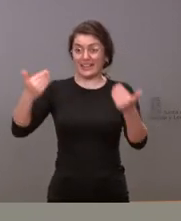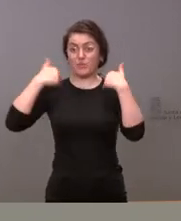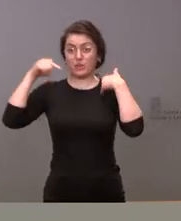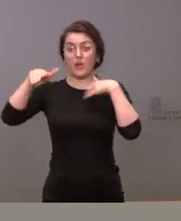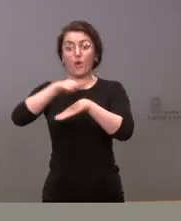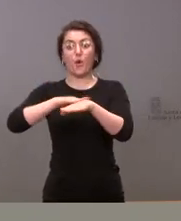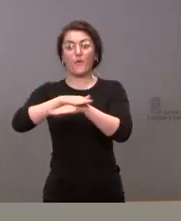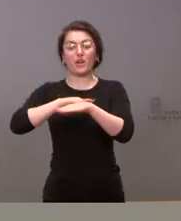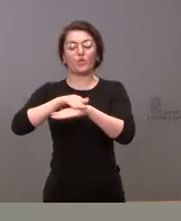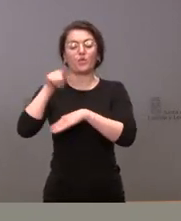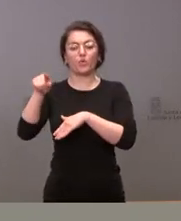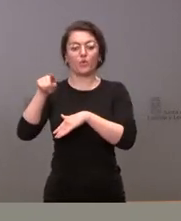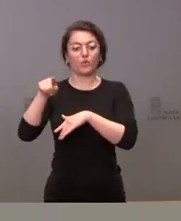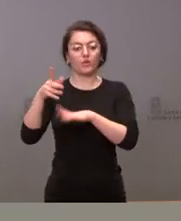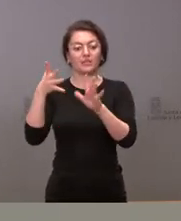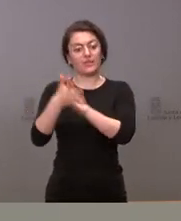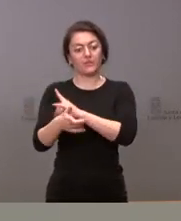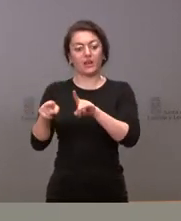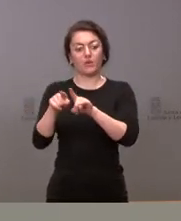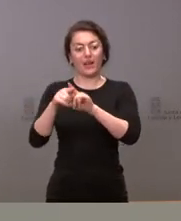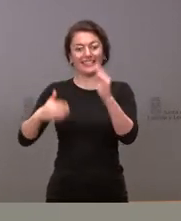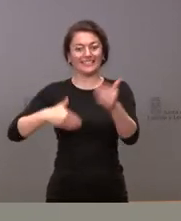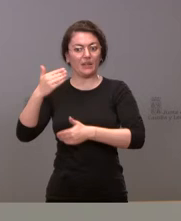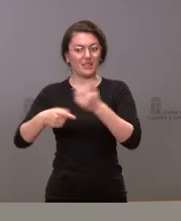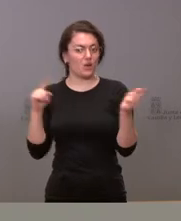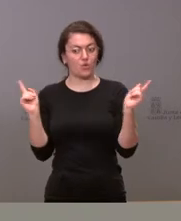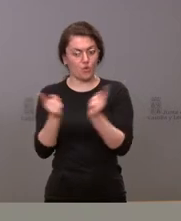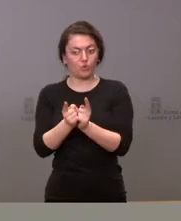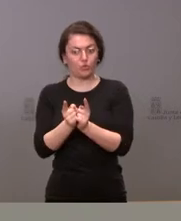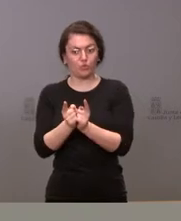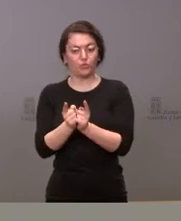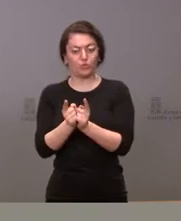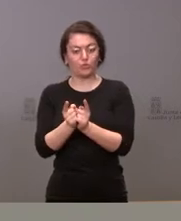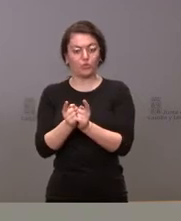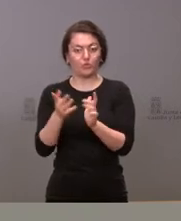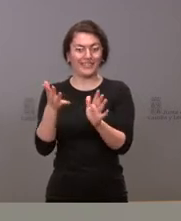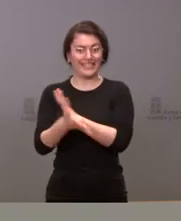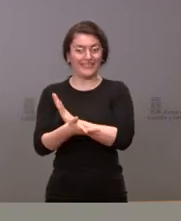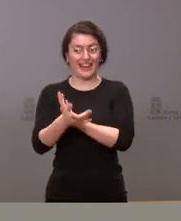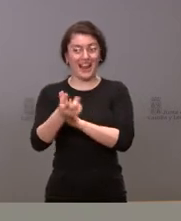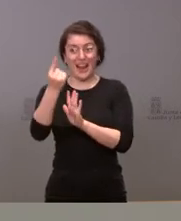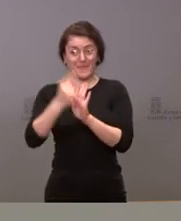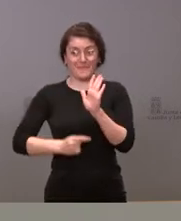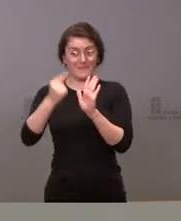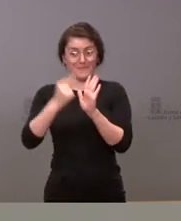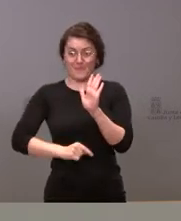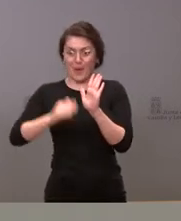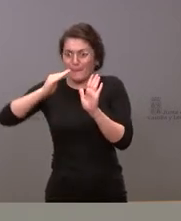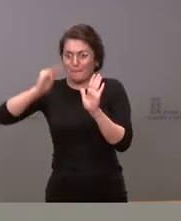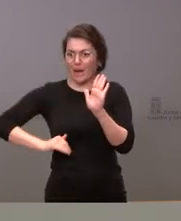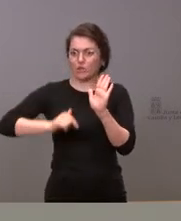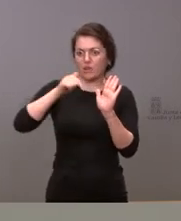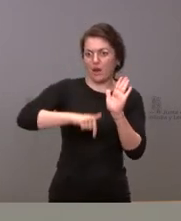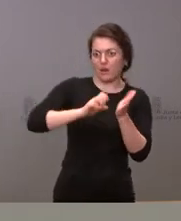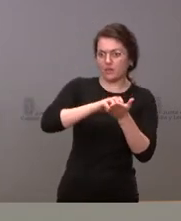pues llevan más simplificación y por tanto menos ordenamiento del que tenemos en la comunidad de Castilla y León es una